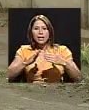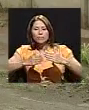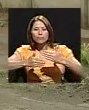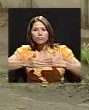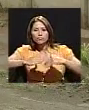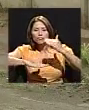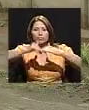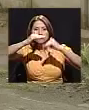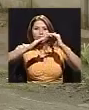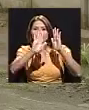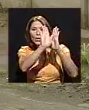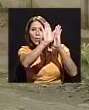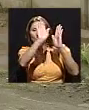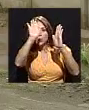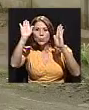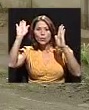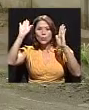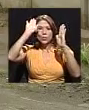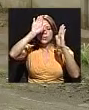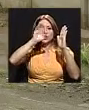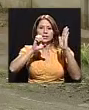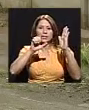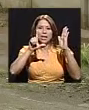aula.